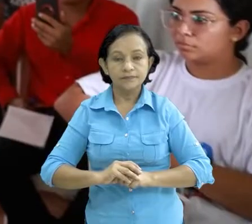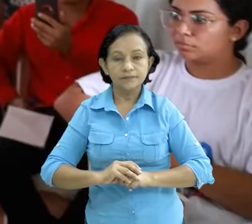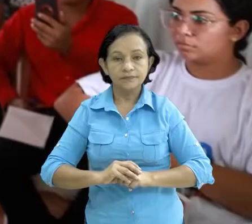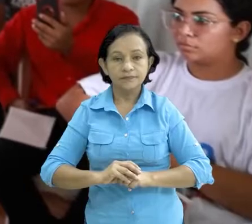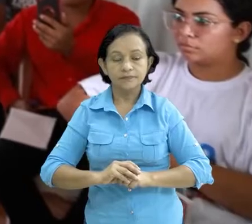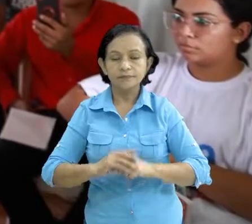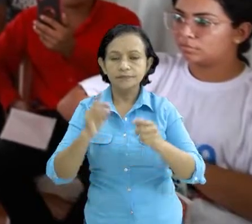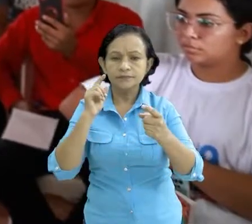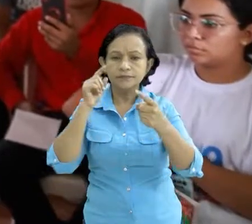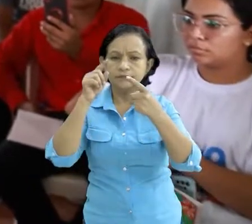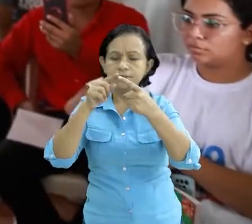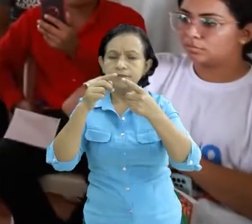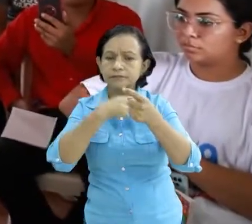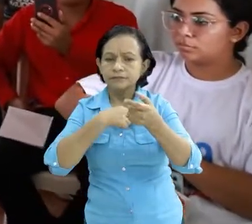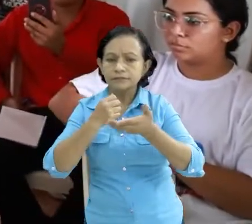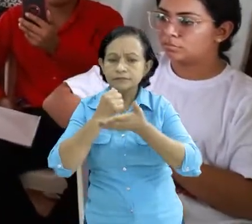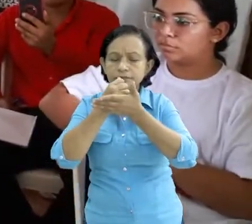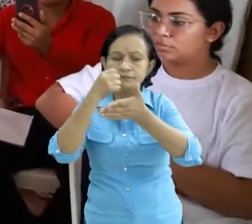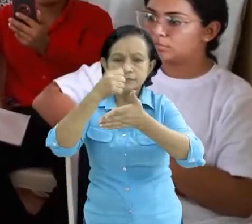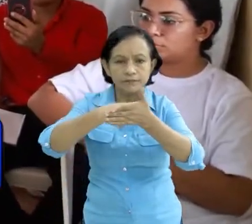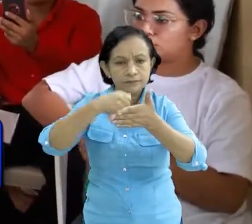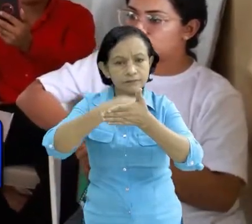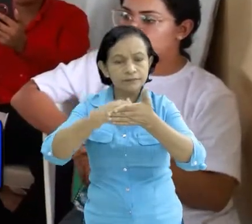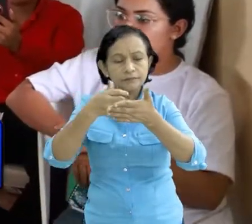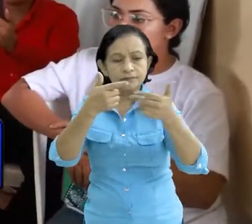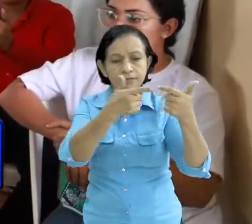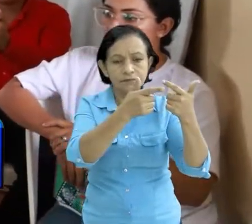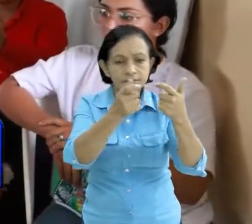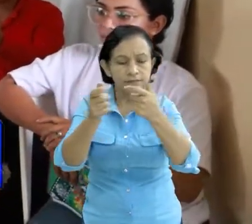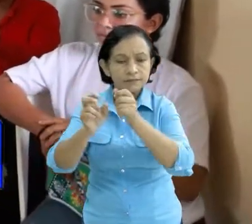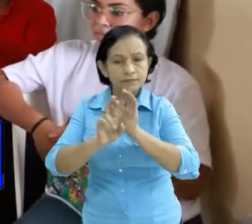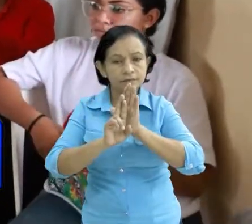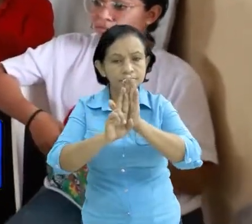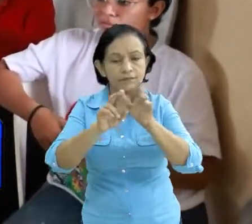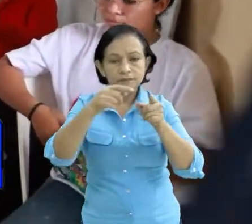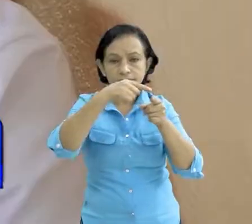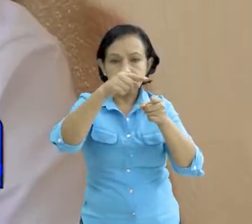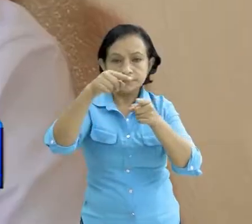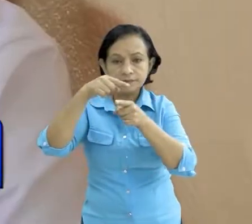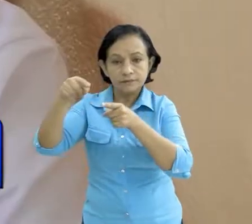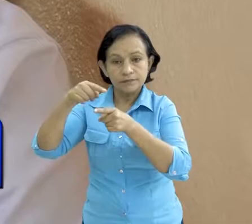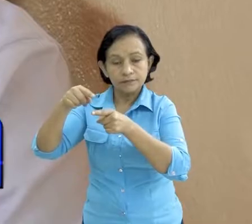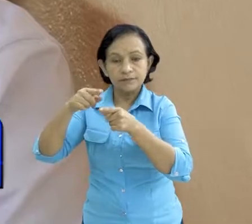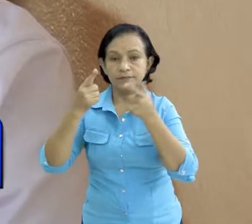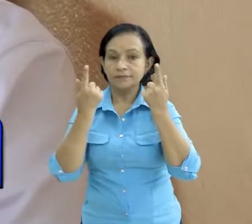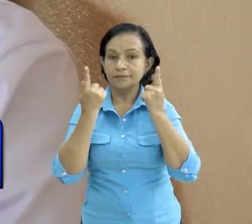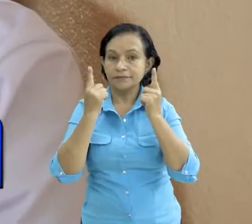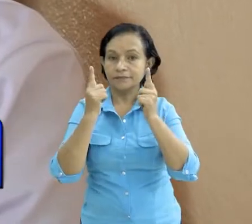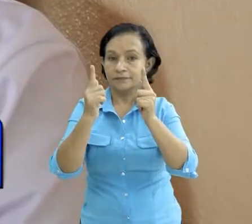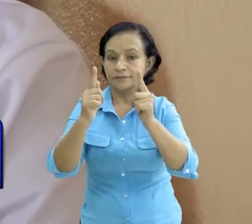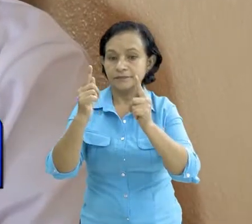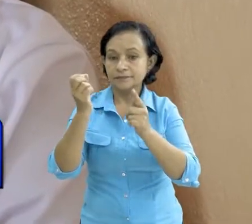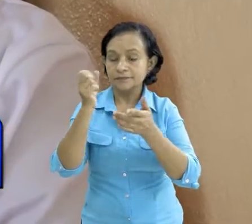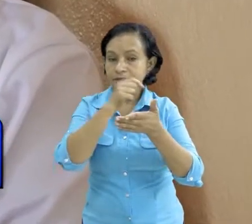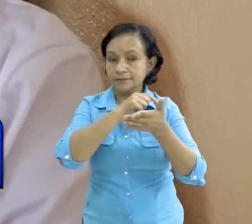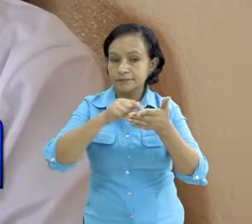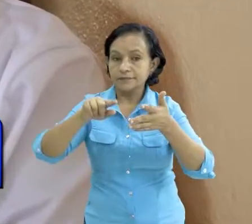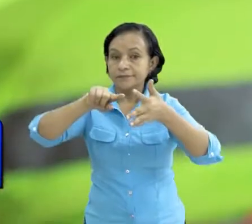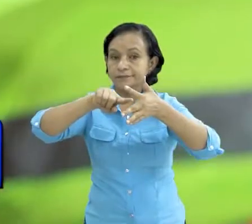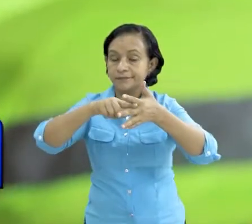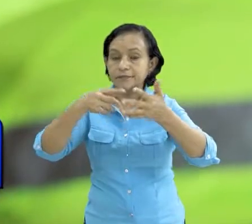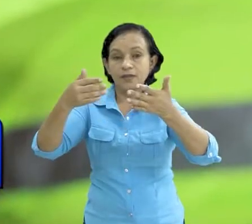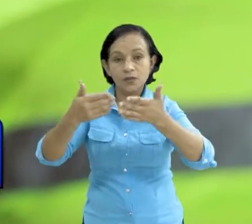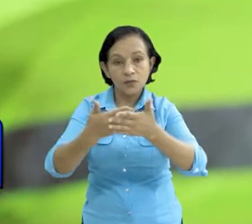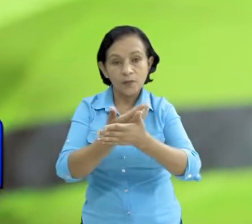con el objetivo de fortalecer las capacidades en las brigadas de respuestas municipales y locales de chinandega esta semana inició la